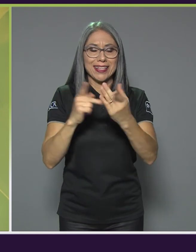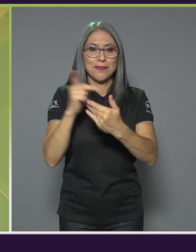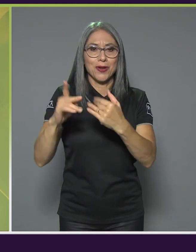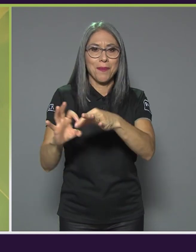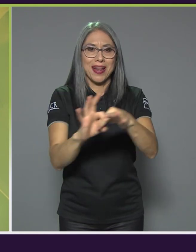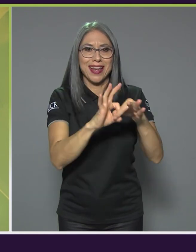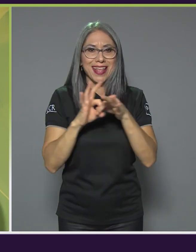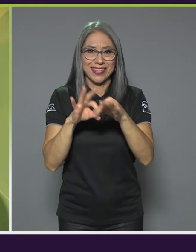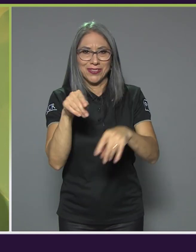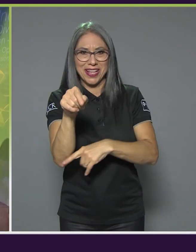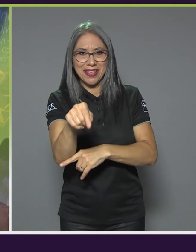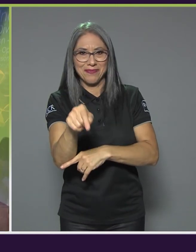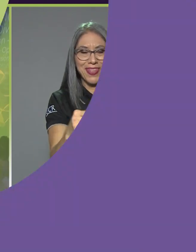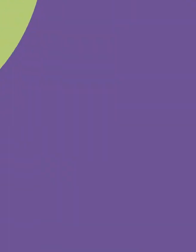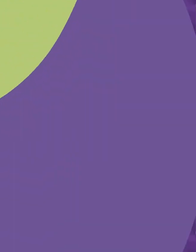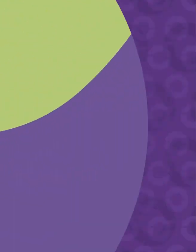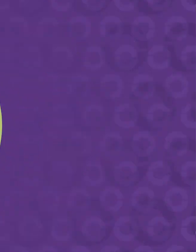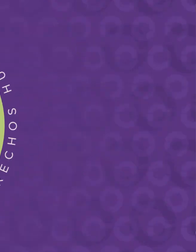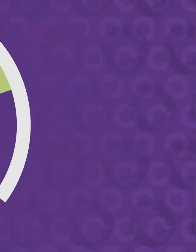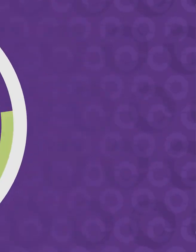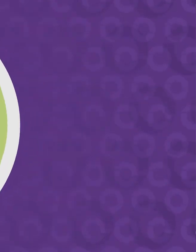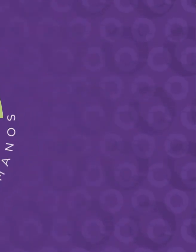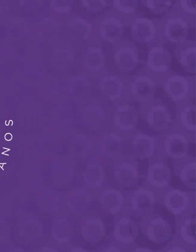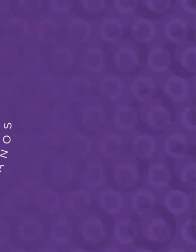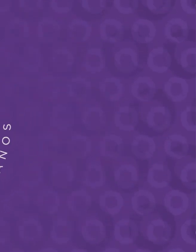Muchas gracias muchachos por acompañarnos. Gracias.